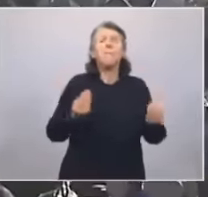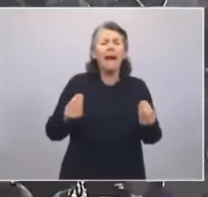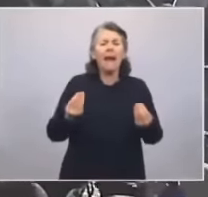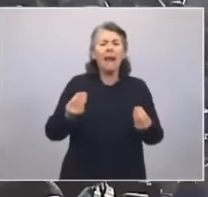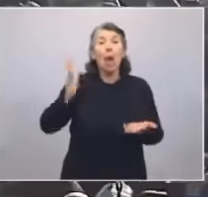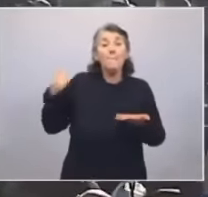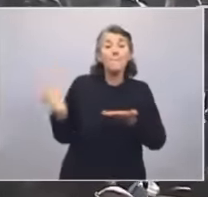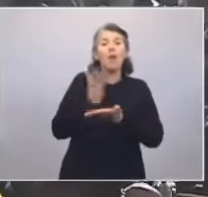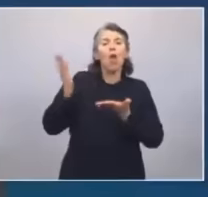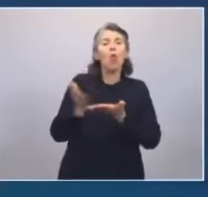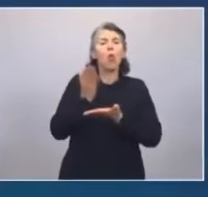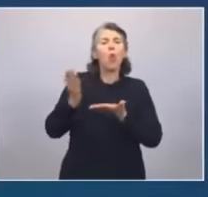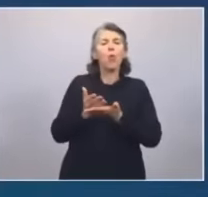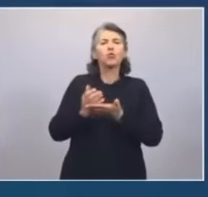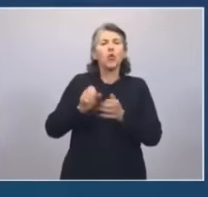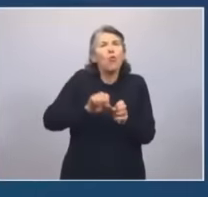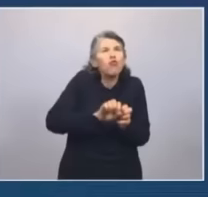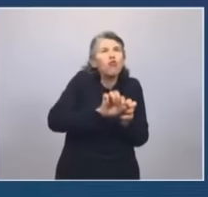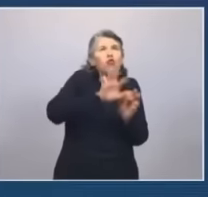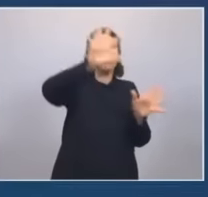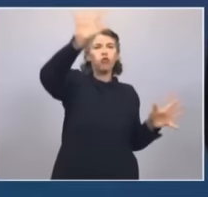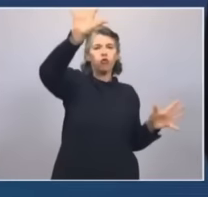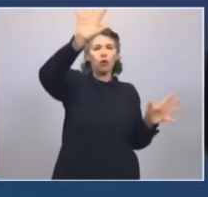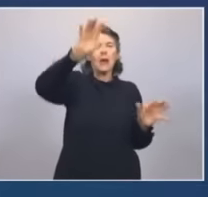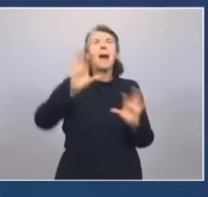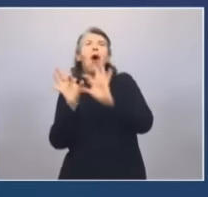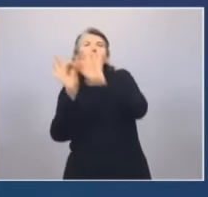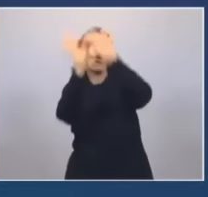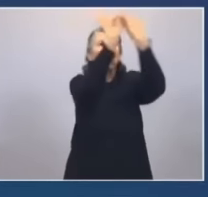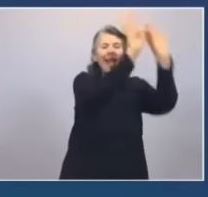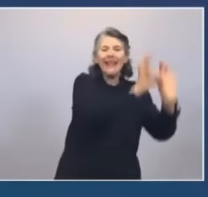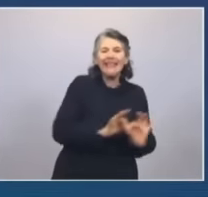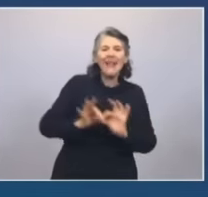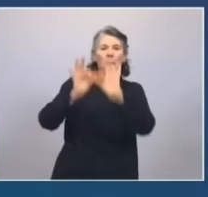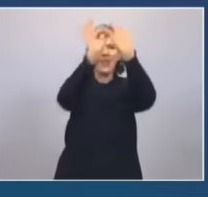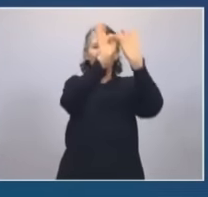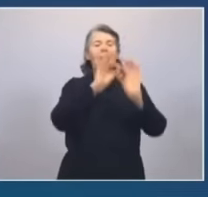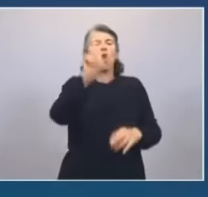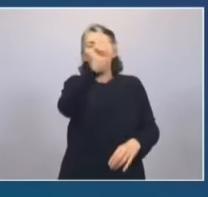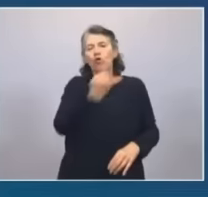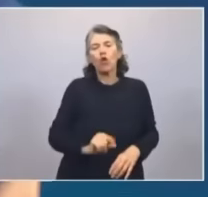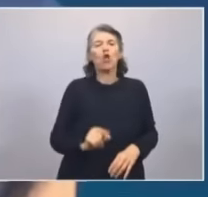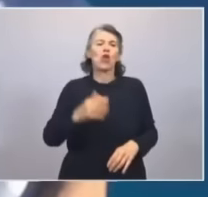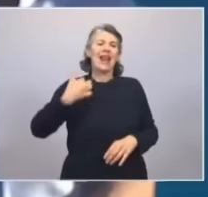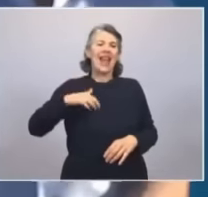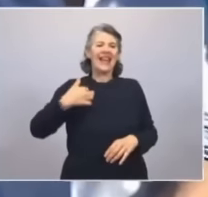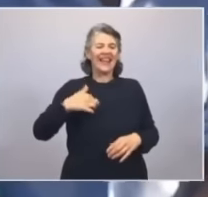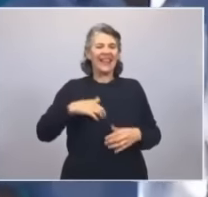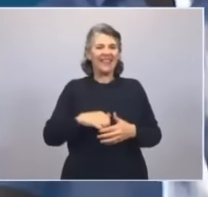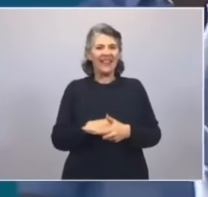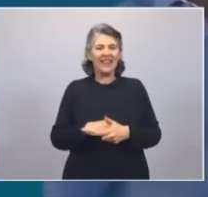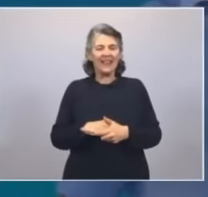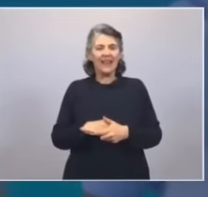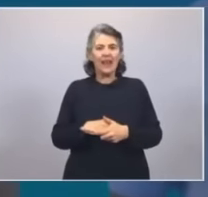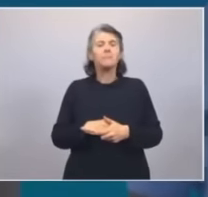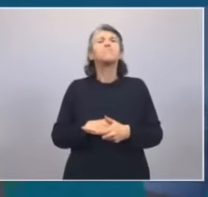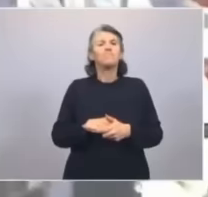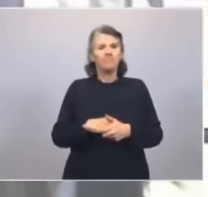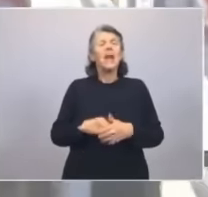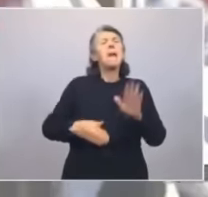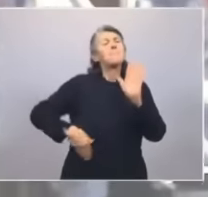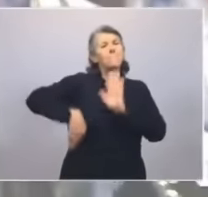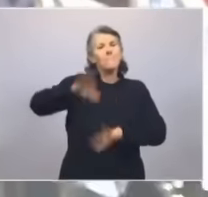y de nuestros ciudadanos, más federalismo en términos de inversión pública